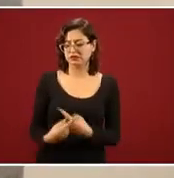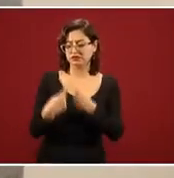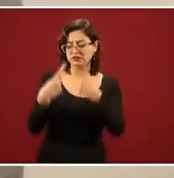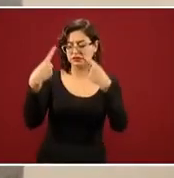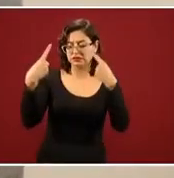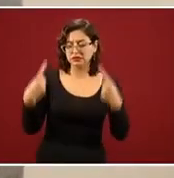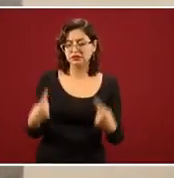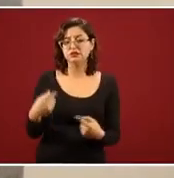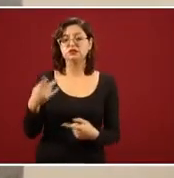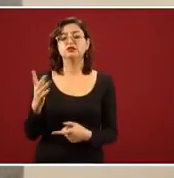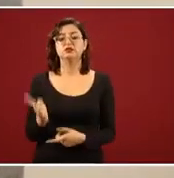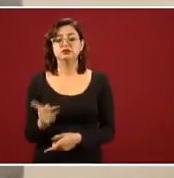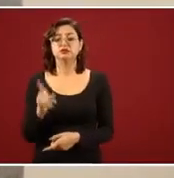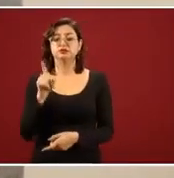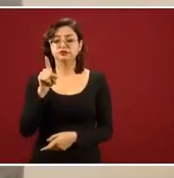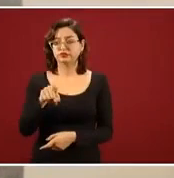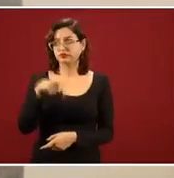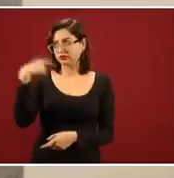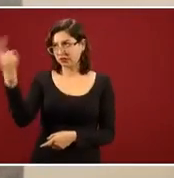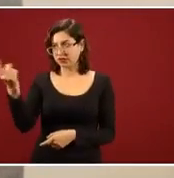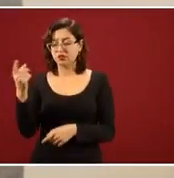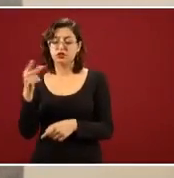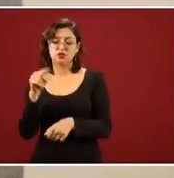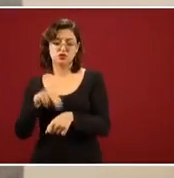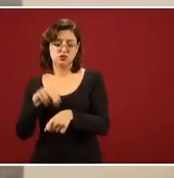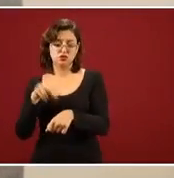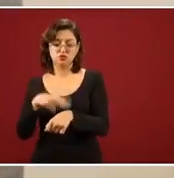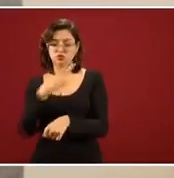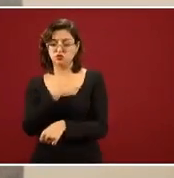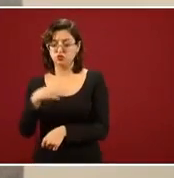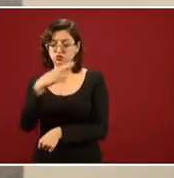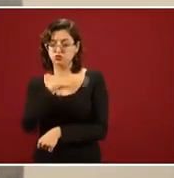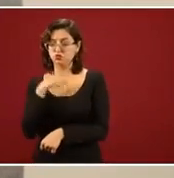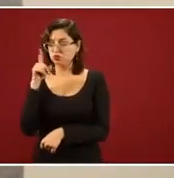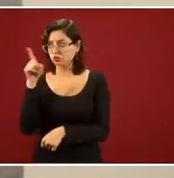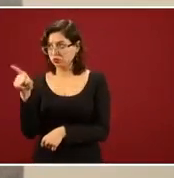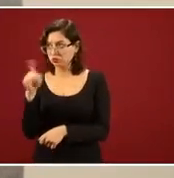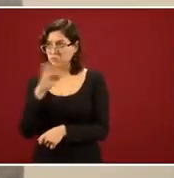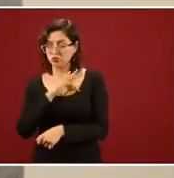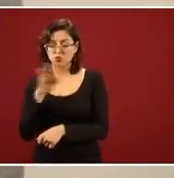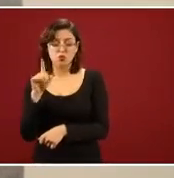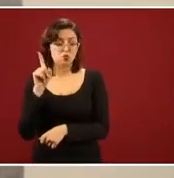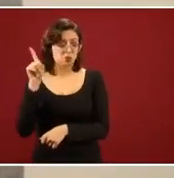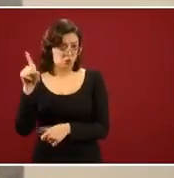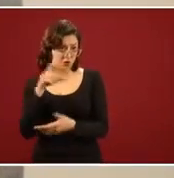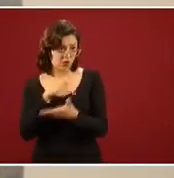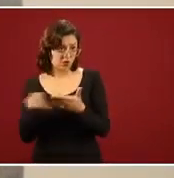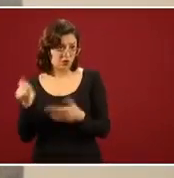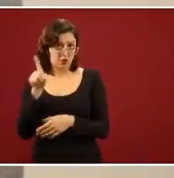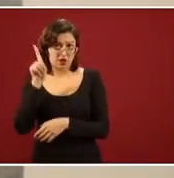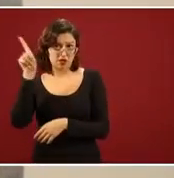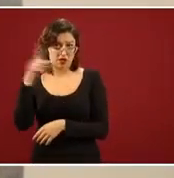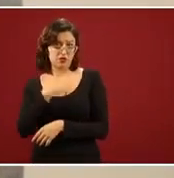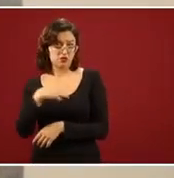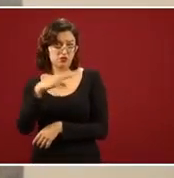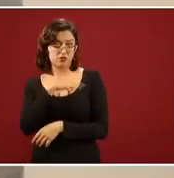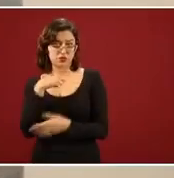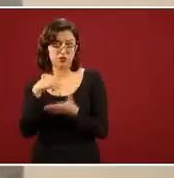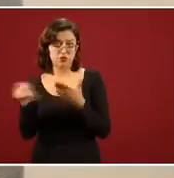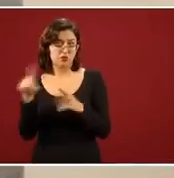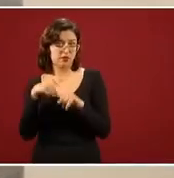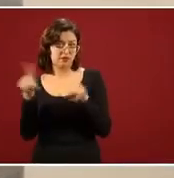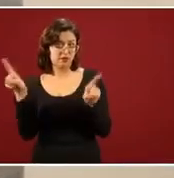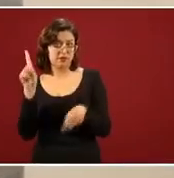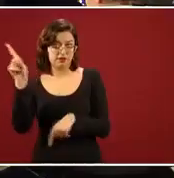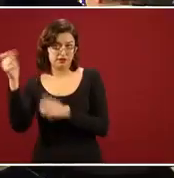tenían contacto con los médicos suizos, nos preguntaron de las posibilidades de adquirir los fármacos que lo sustituyeran, dada la